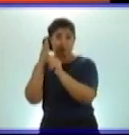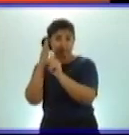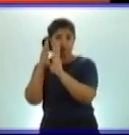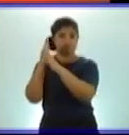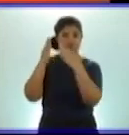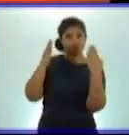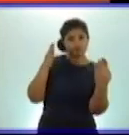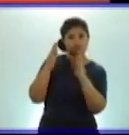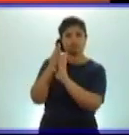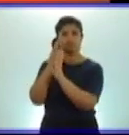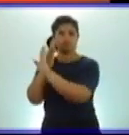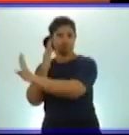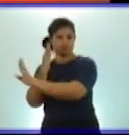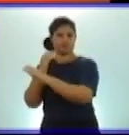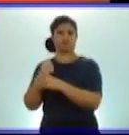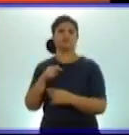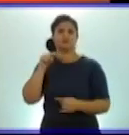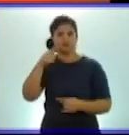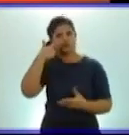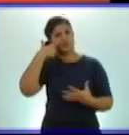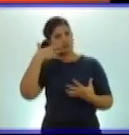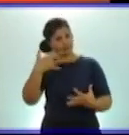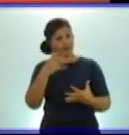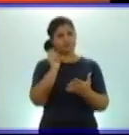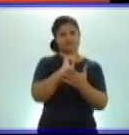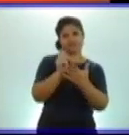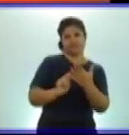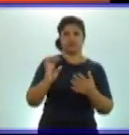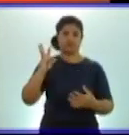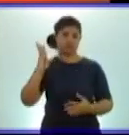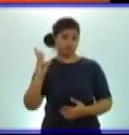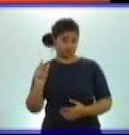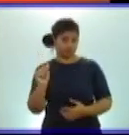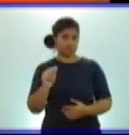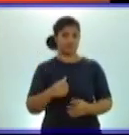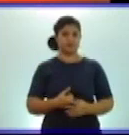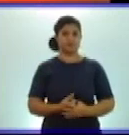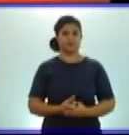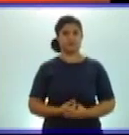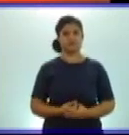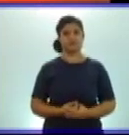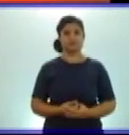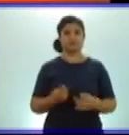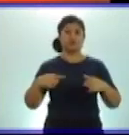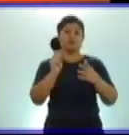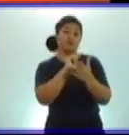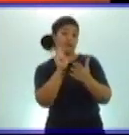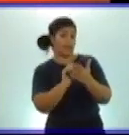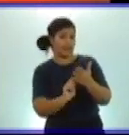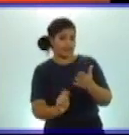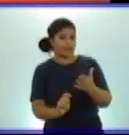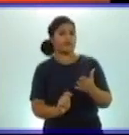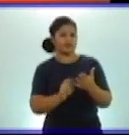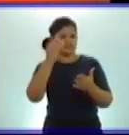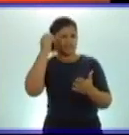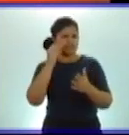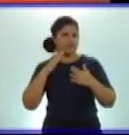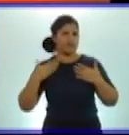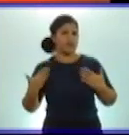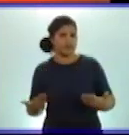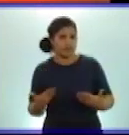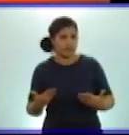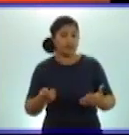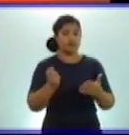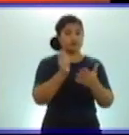escribiendo números y recuerden que no lo dije ahorita, pero al escribir los números también hay que tener una muy buena